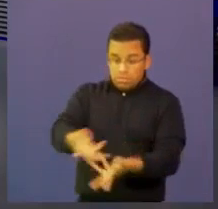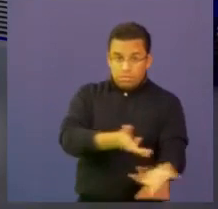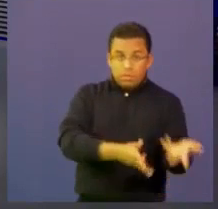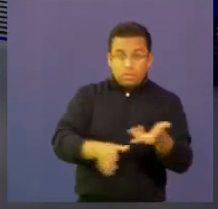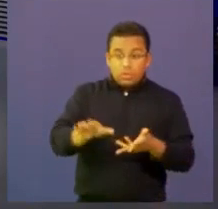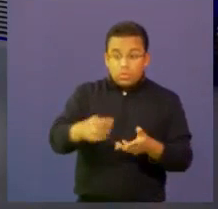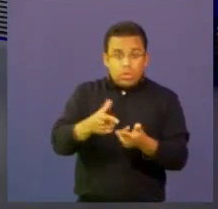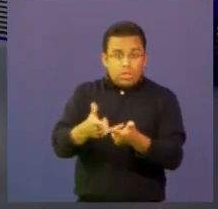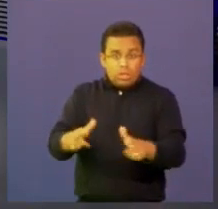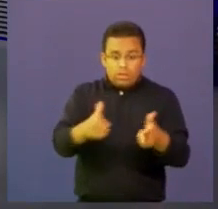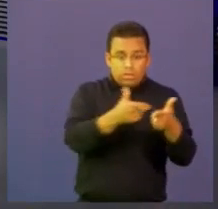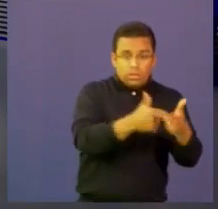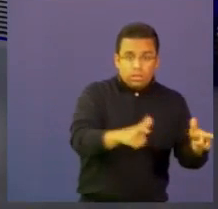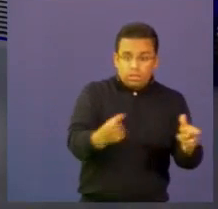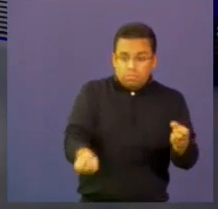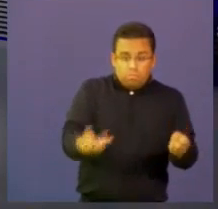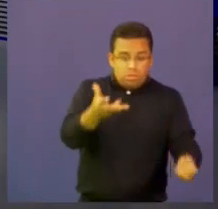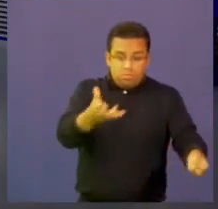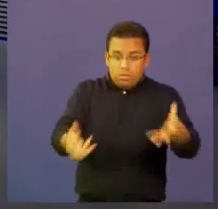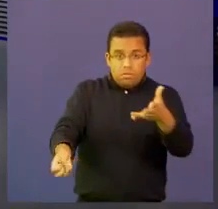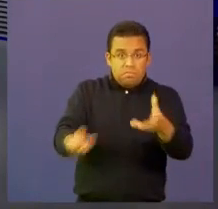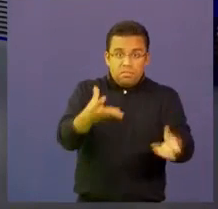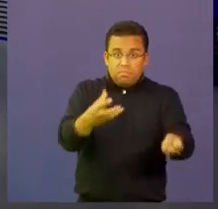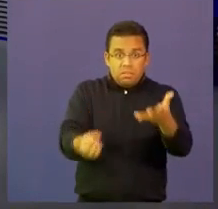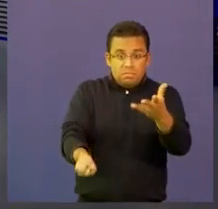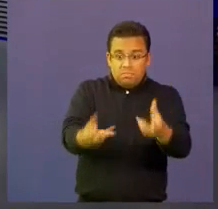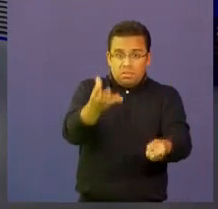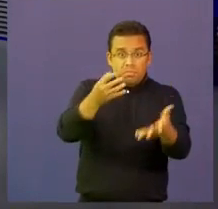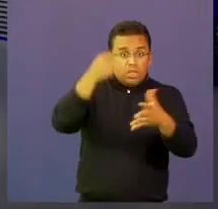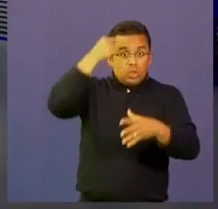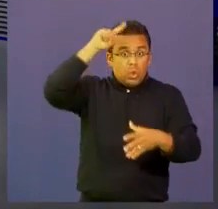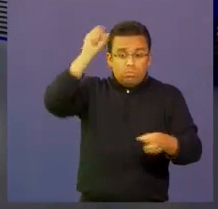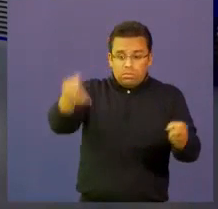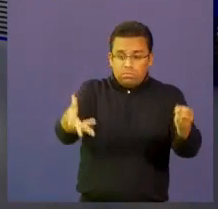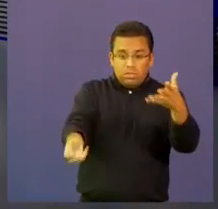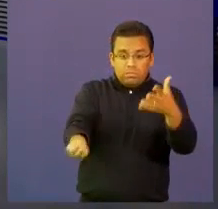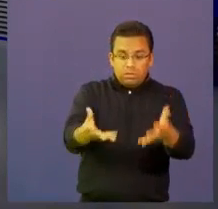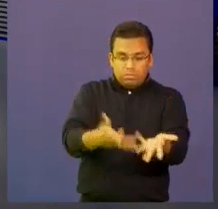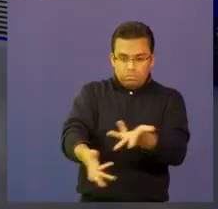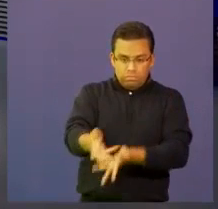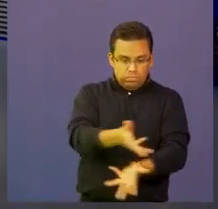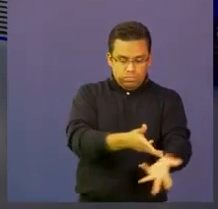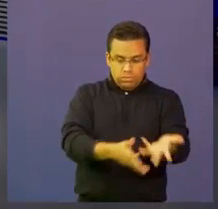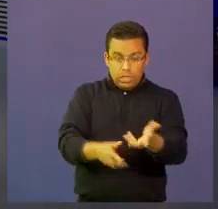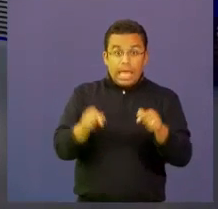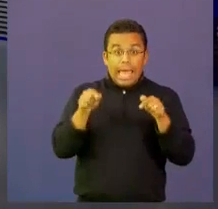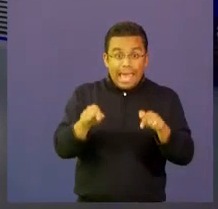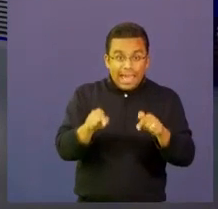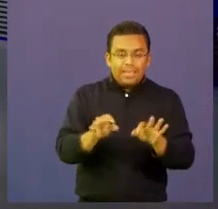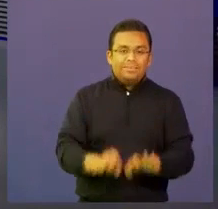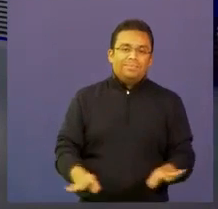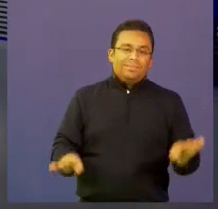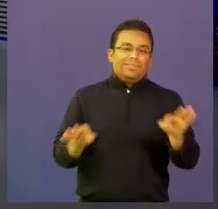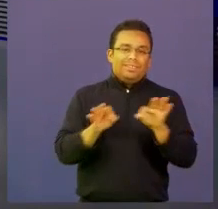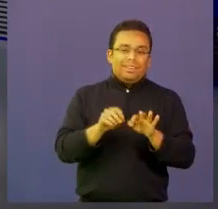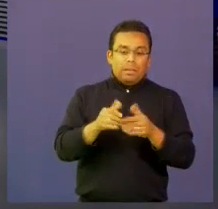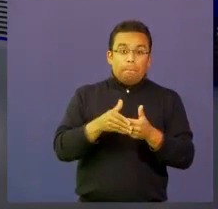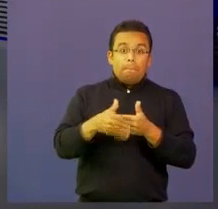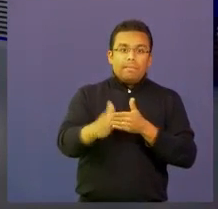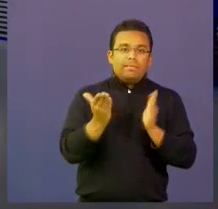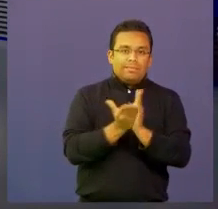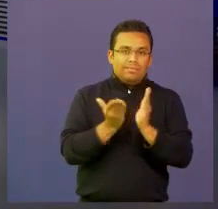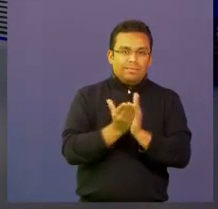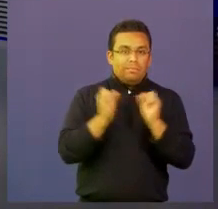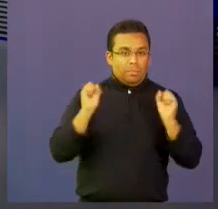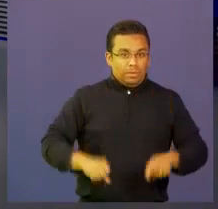criterio y de la espontaneidad es muy importante. Creo que eso es un consejo fundamental para iniciar cualquier proceso educativo.